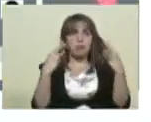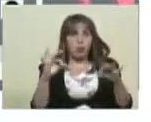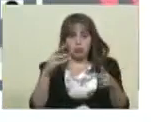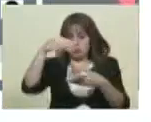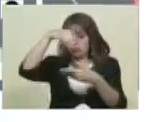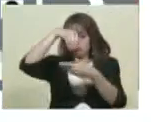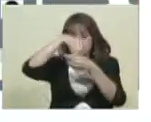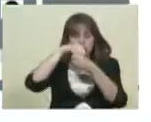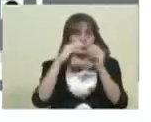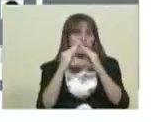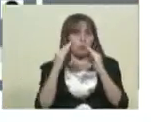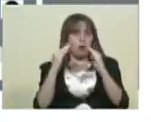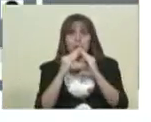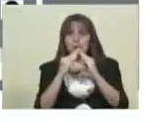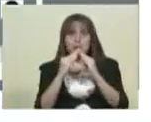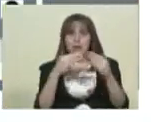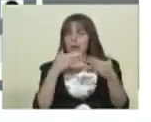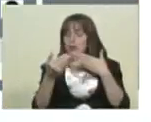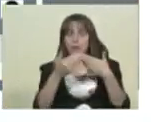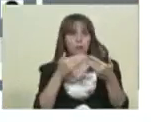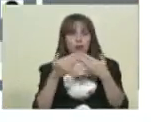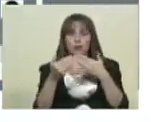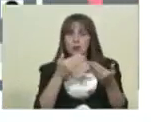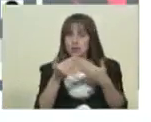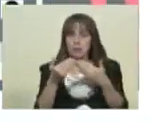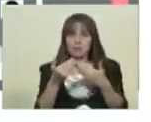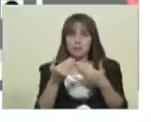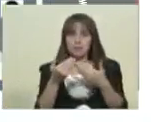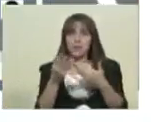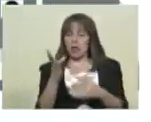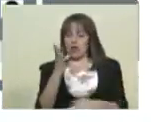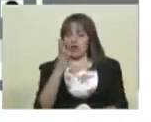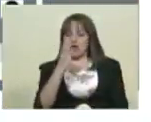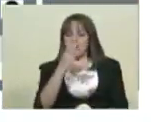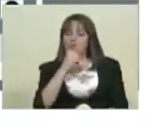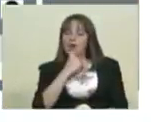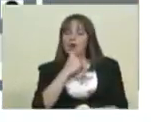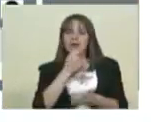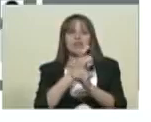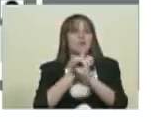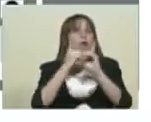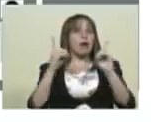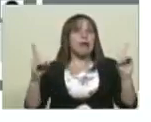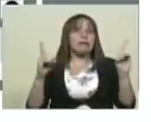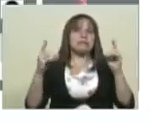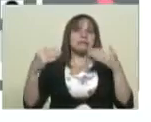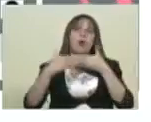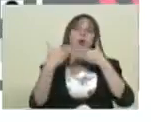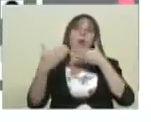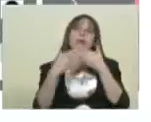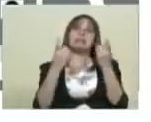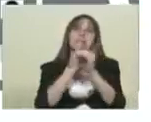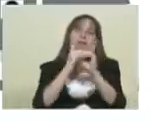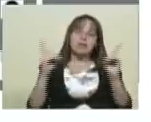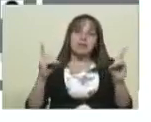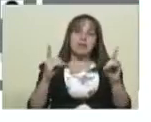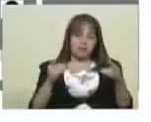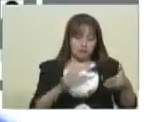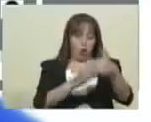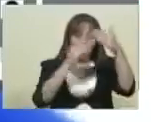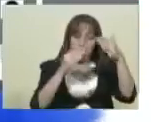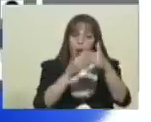Lo que no es democrático y es profundamente, por el contrario, antidemocrático, es impedir,